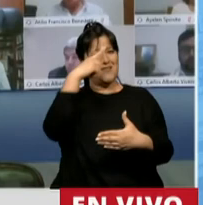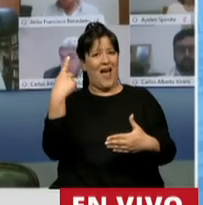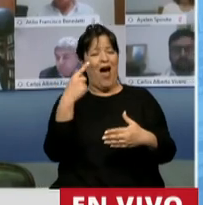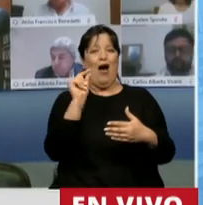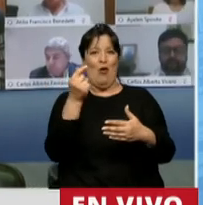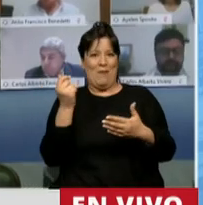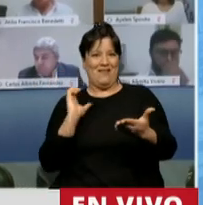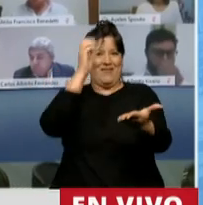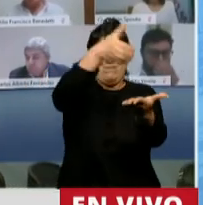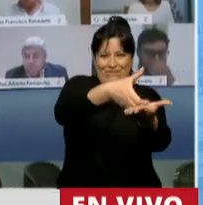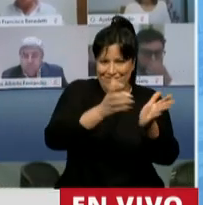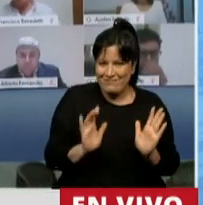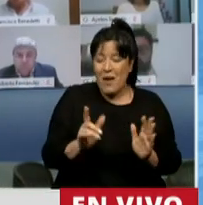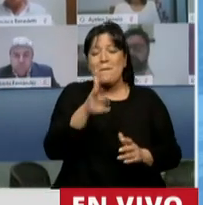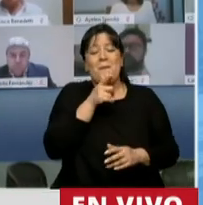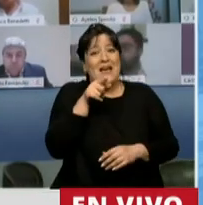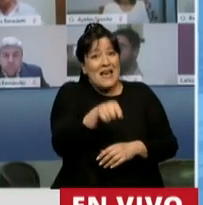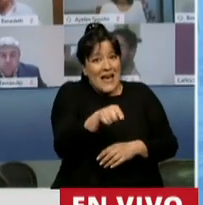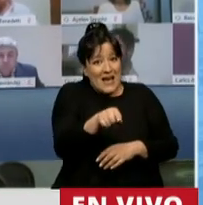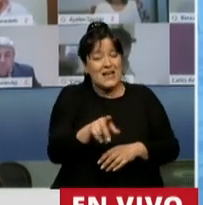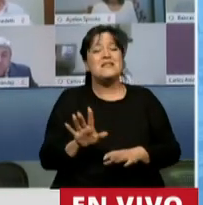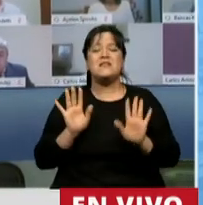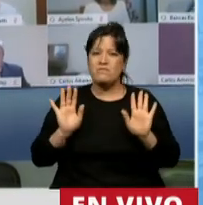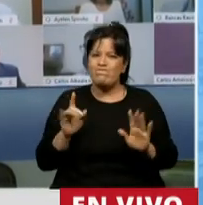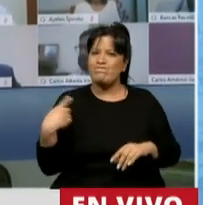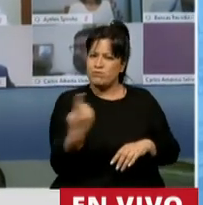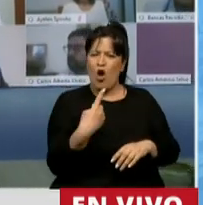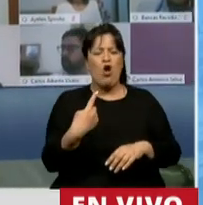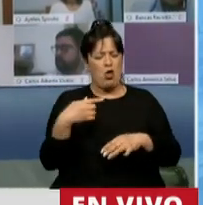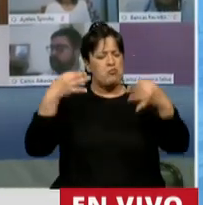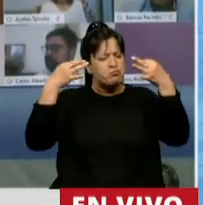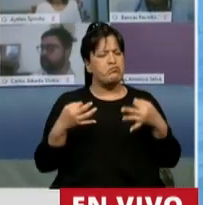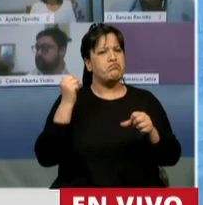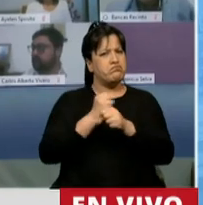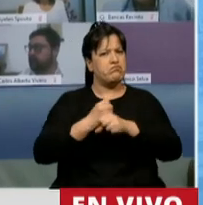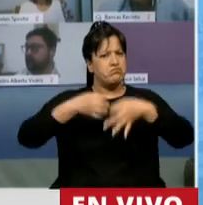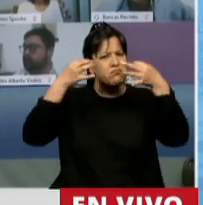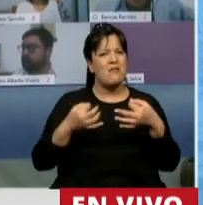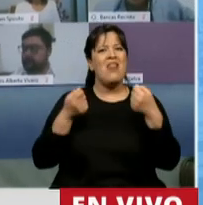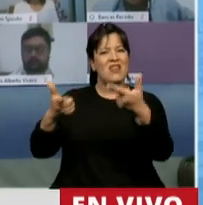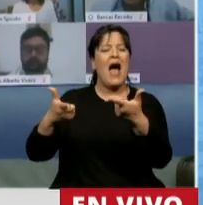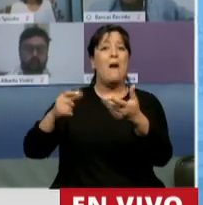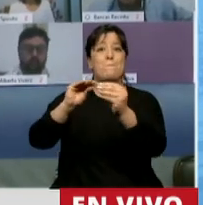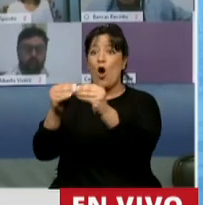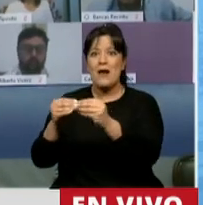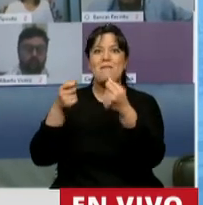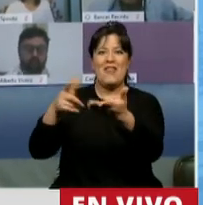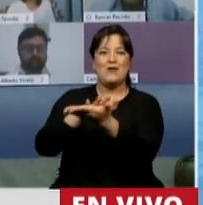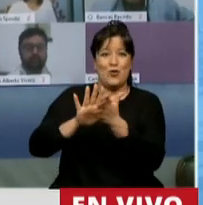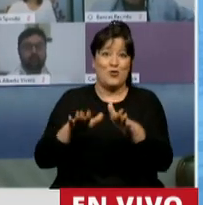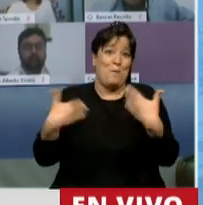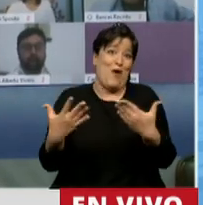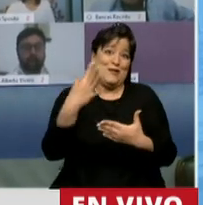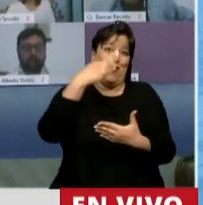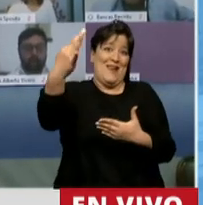Garantía de Sustentabilidad. Presidente, me parece que este es un... Estamos haciendo lo correcto, estamos resolviendo problemas, para eso nos eligieron los